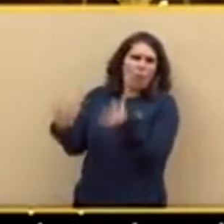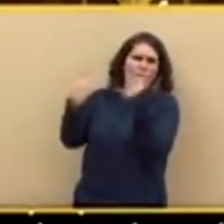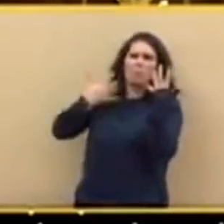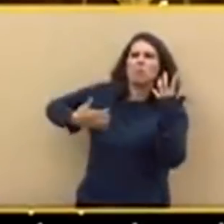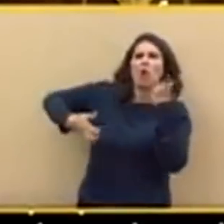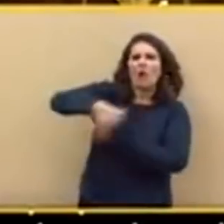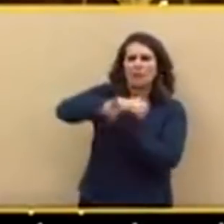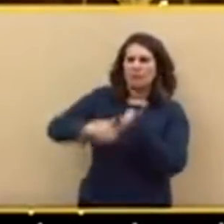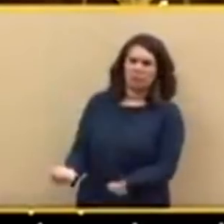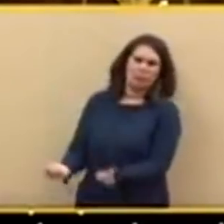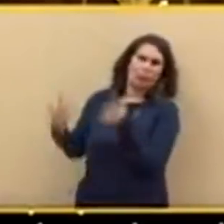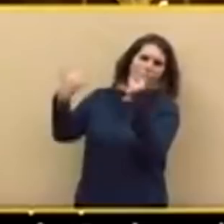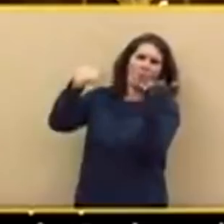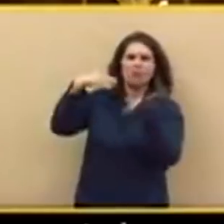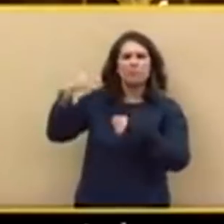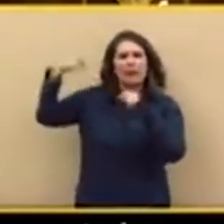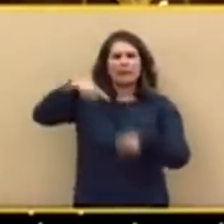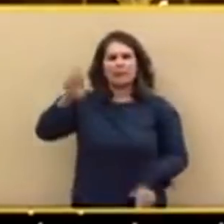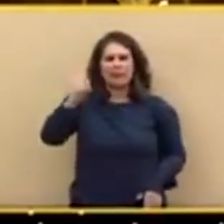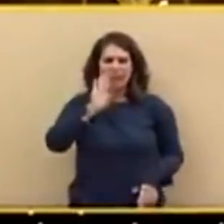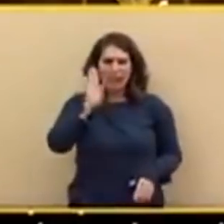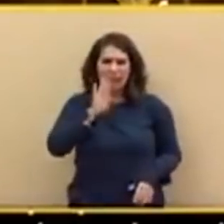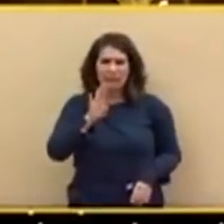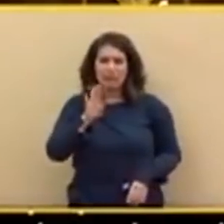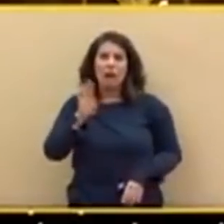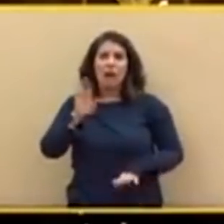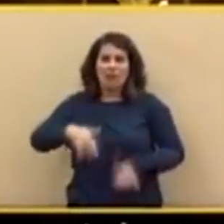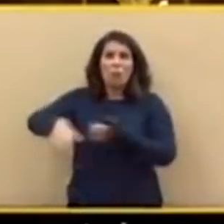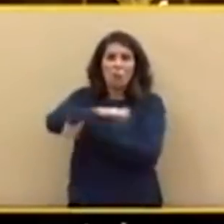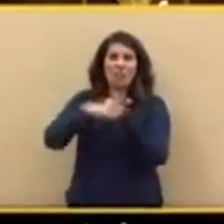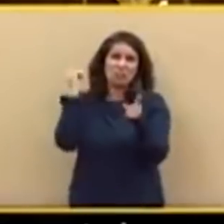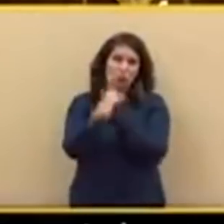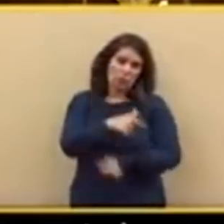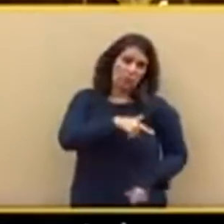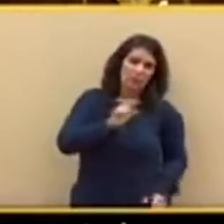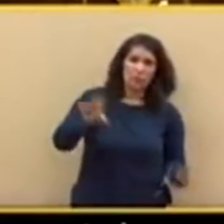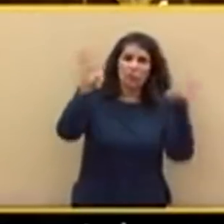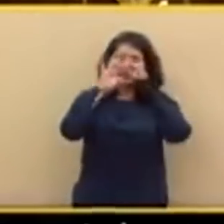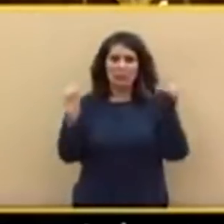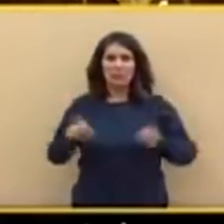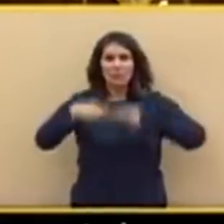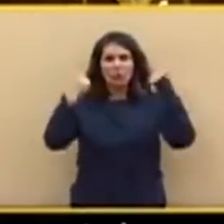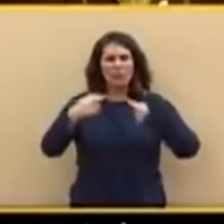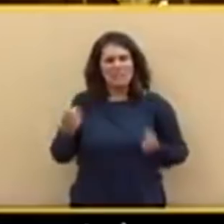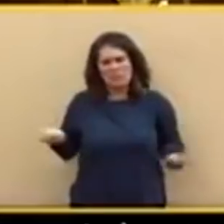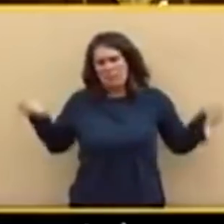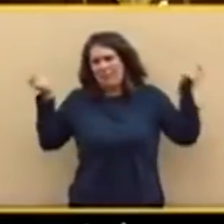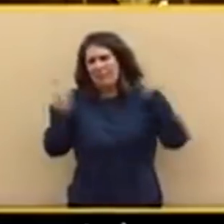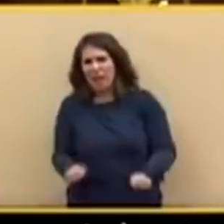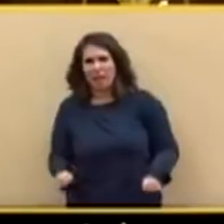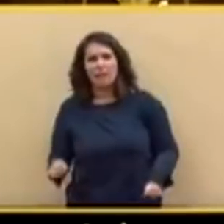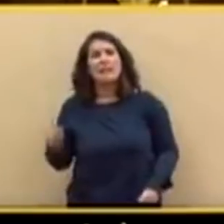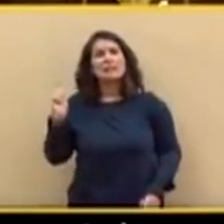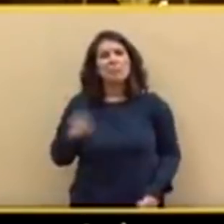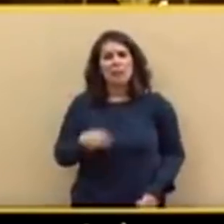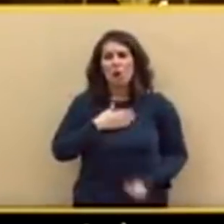ilegales contra nuestros policías y contra nuestros guardias. Hay que blindar las fronteras pero también hay que blindar nuestros mares